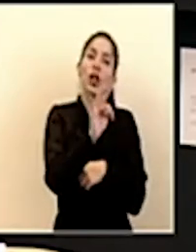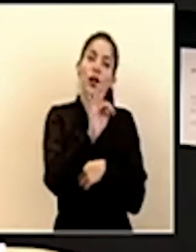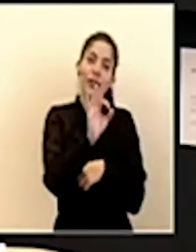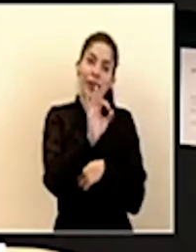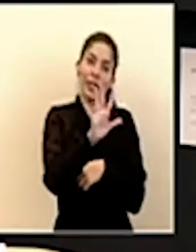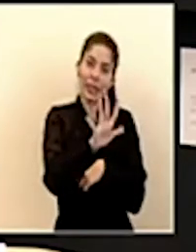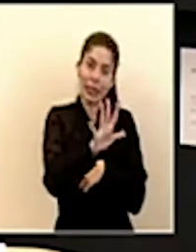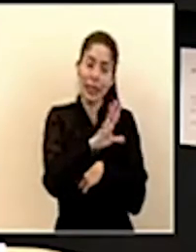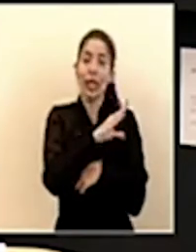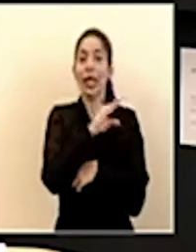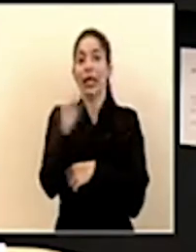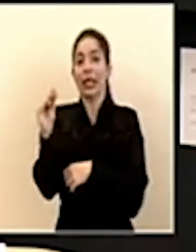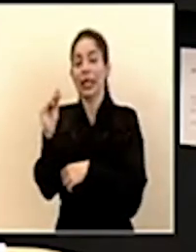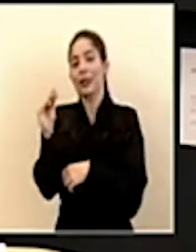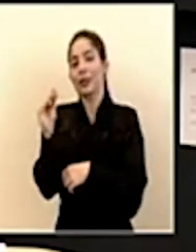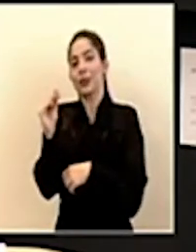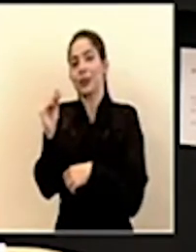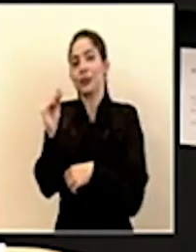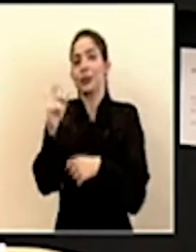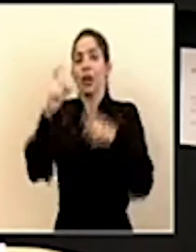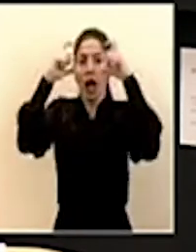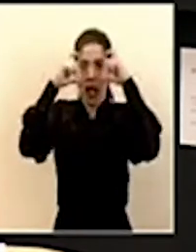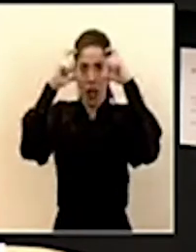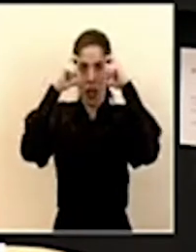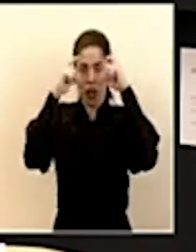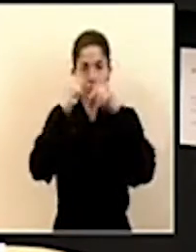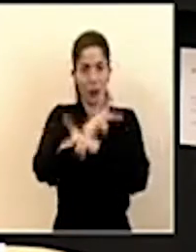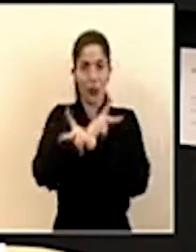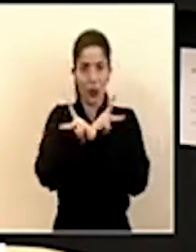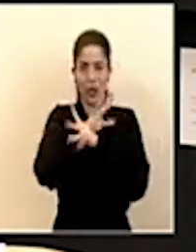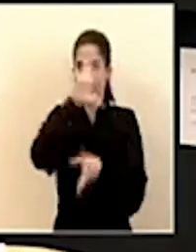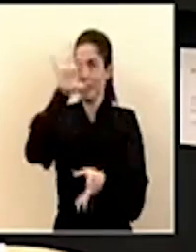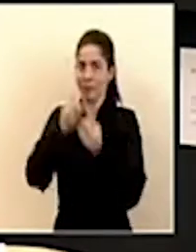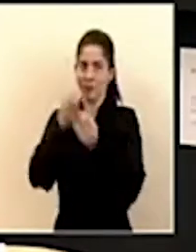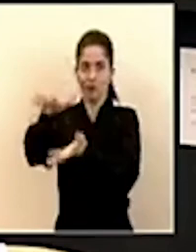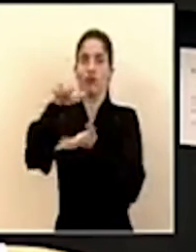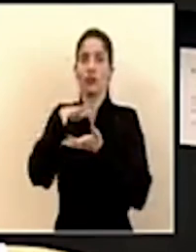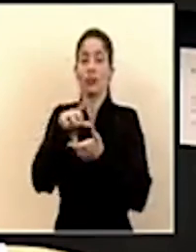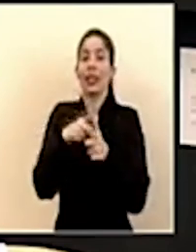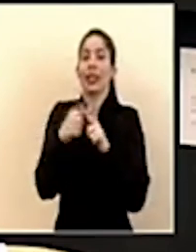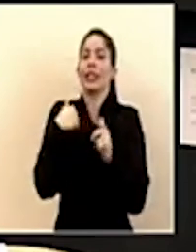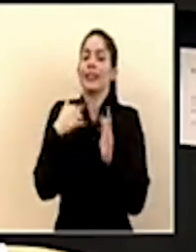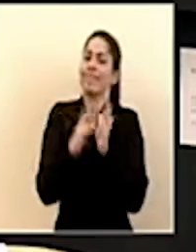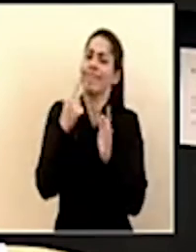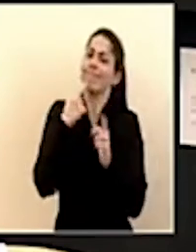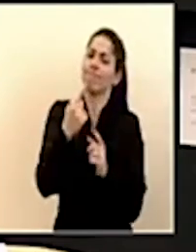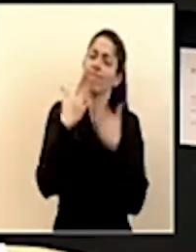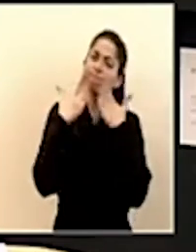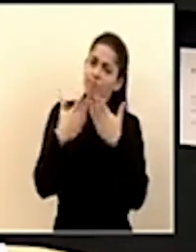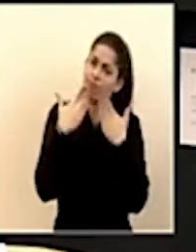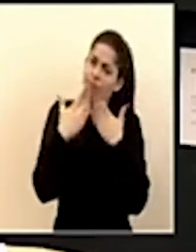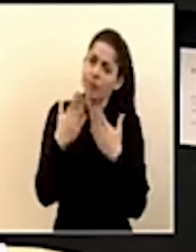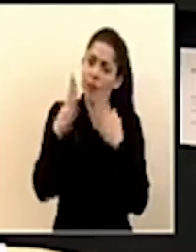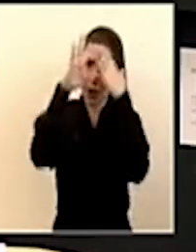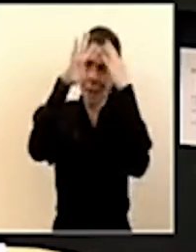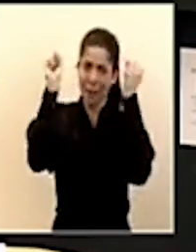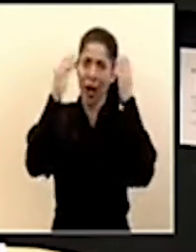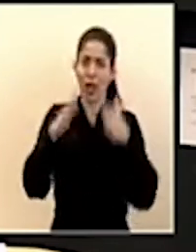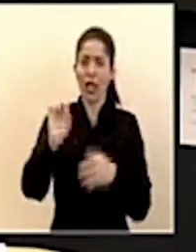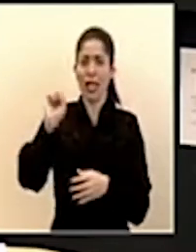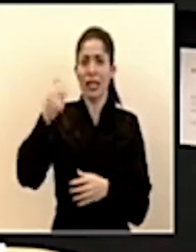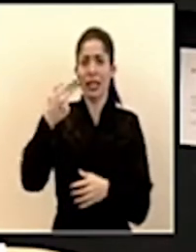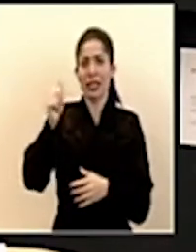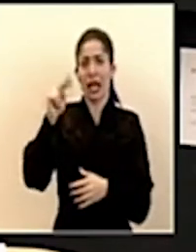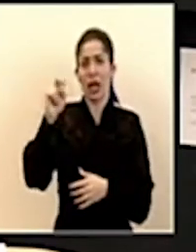y los anteojos protectores entonces aprovecho para agradecerle a la embajadora Sharon